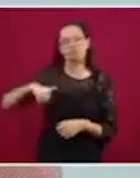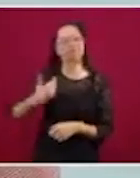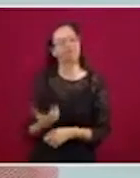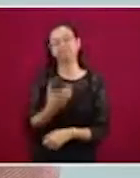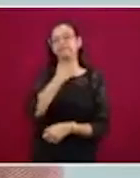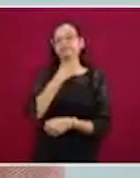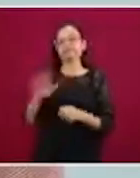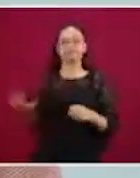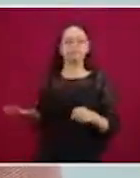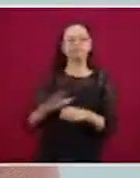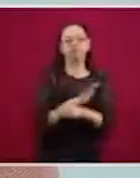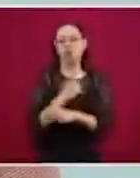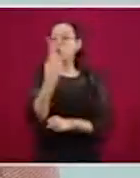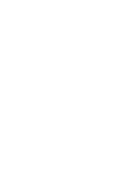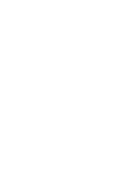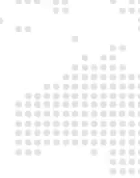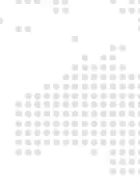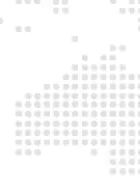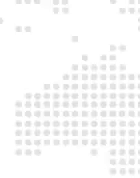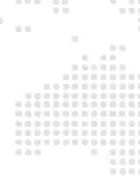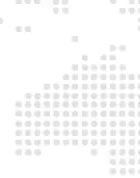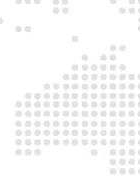mucho que se sature el próximo mes de mayo.